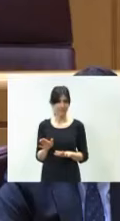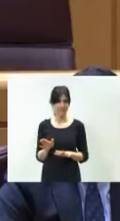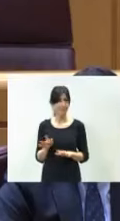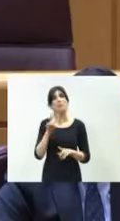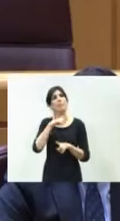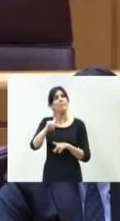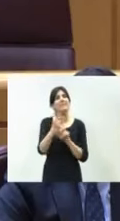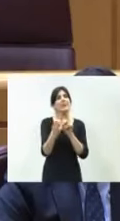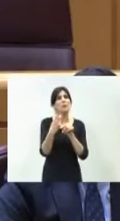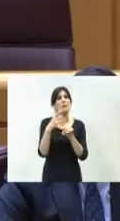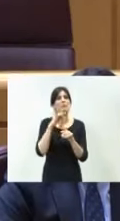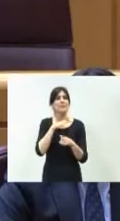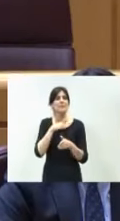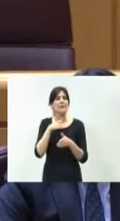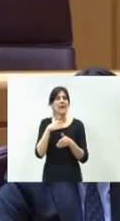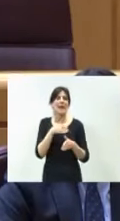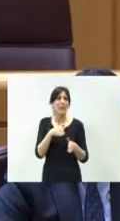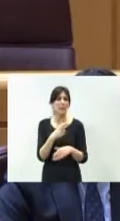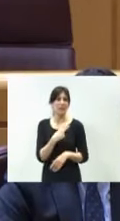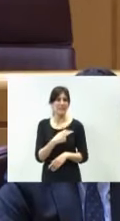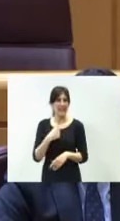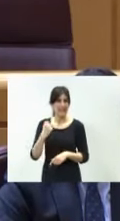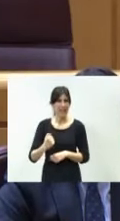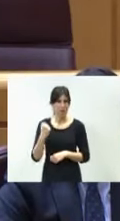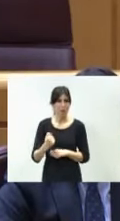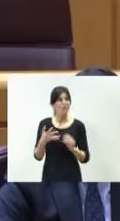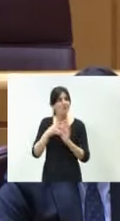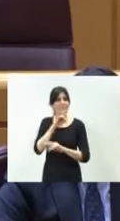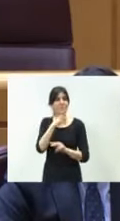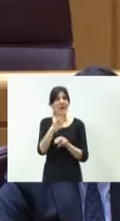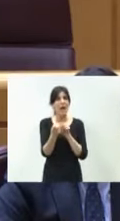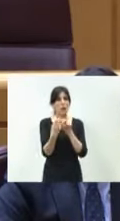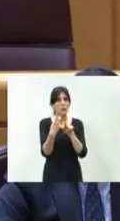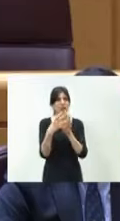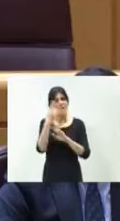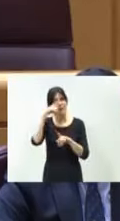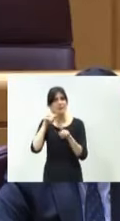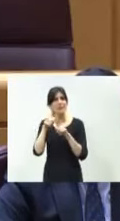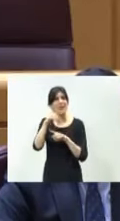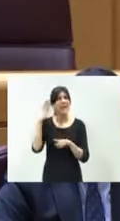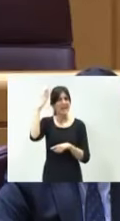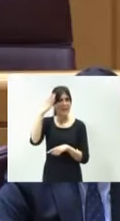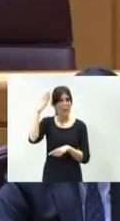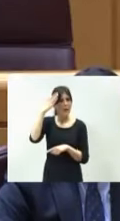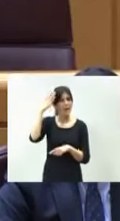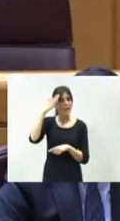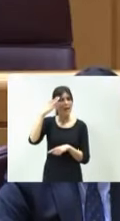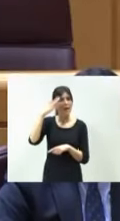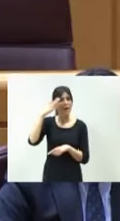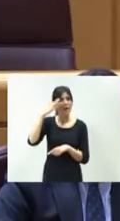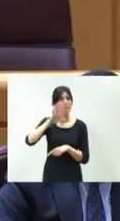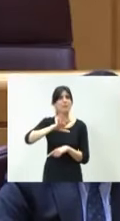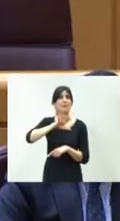autovía del Camino de Santiago, esa autovía que une, como sabemos, Navarra con la comunidad